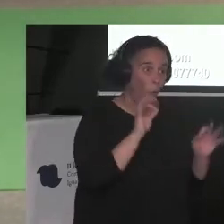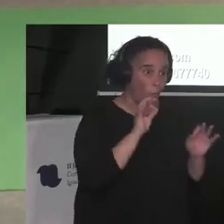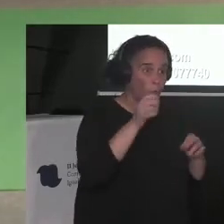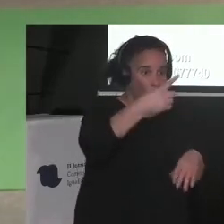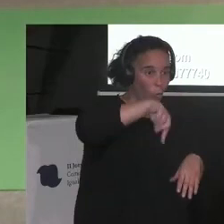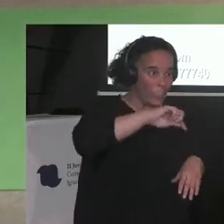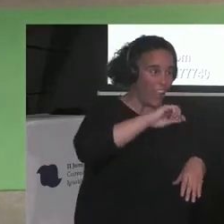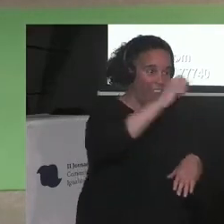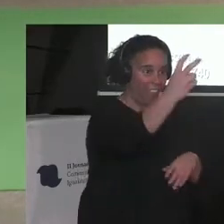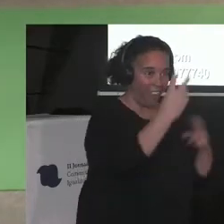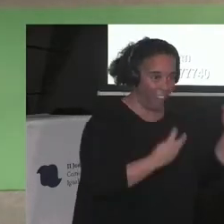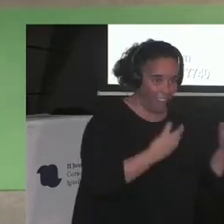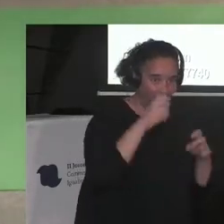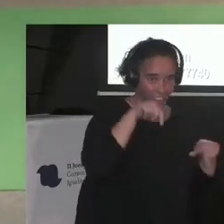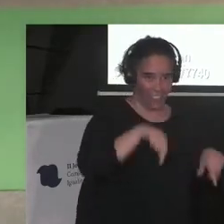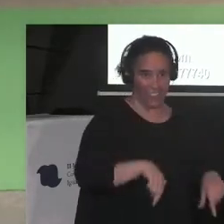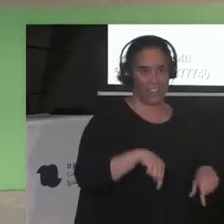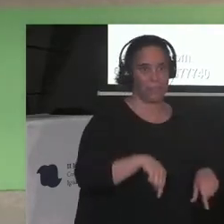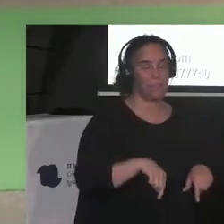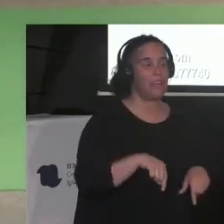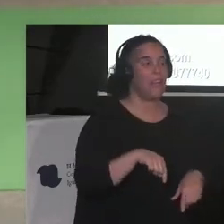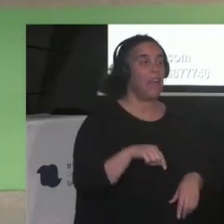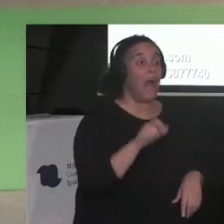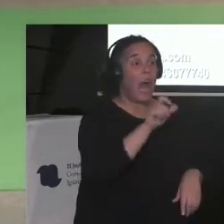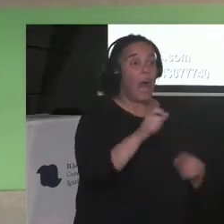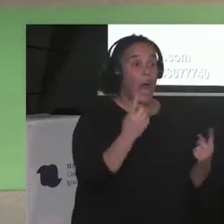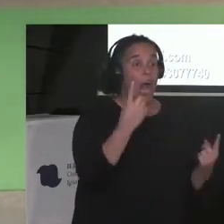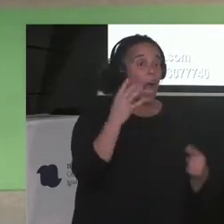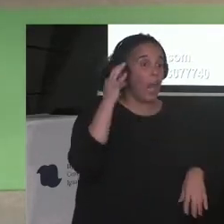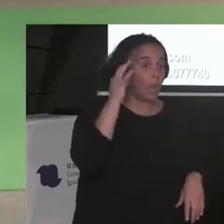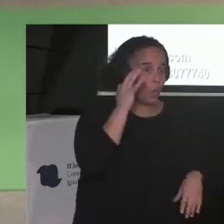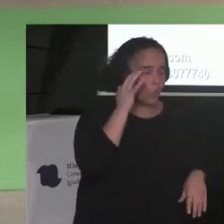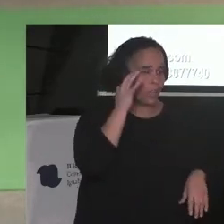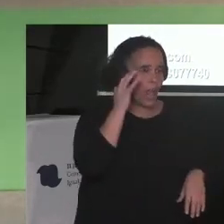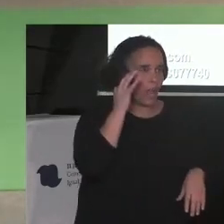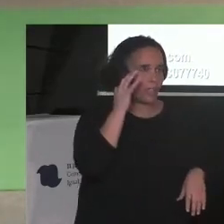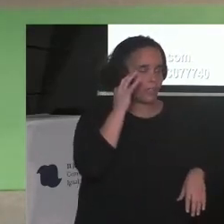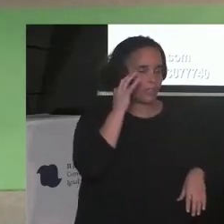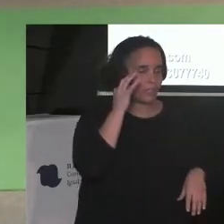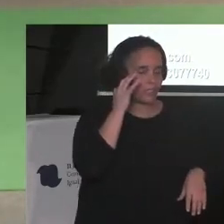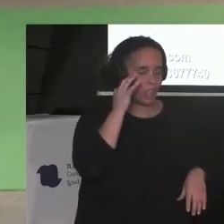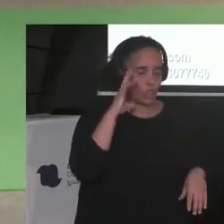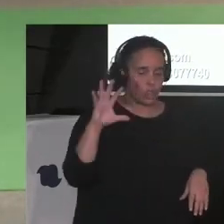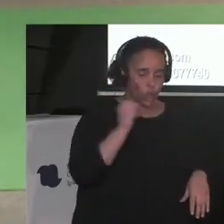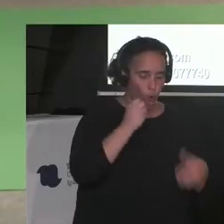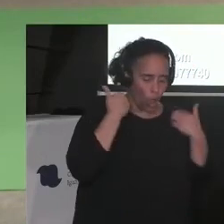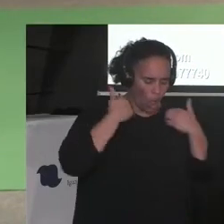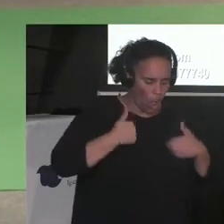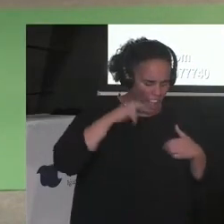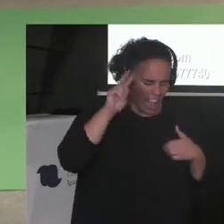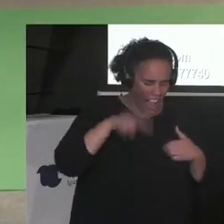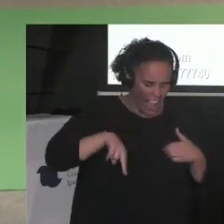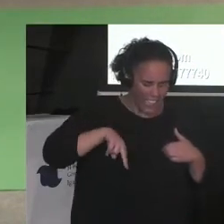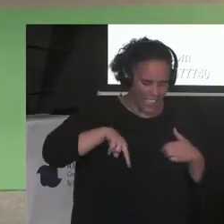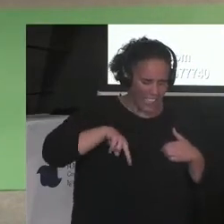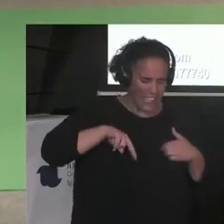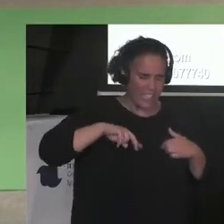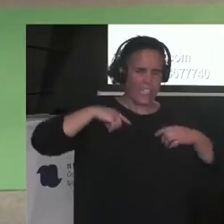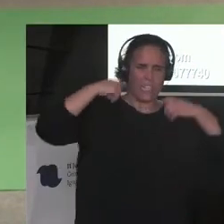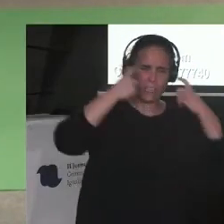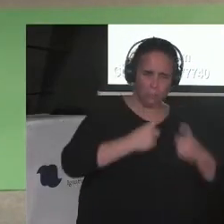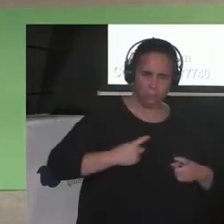Algunas hemos convertido todo lo que somos en trincheras compartidas a jornada completa